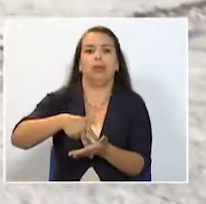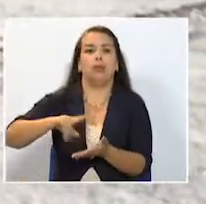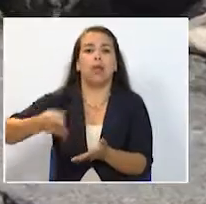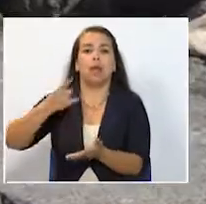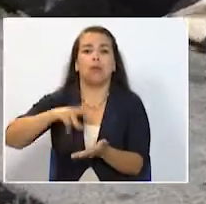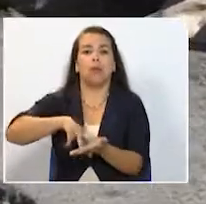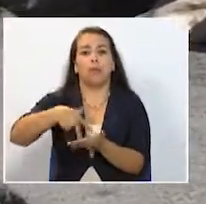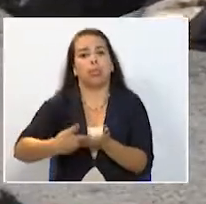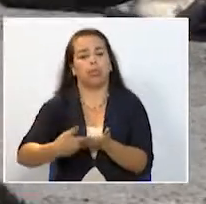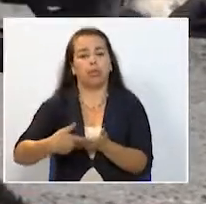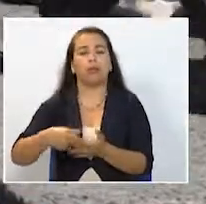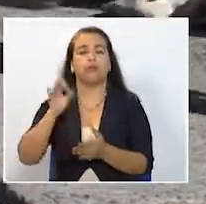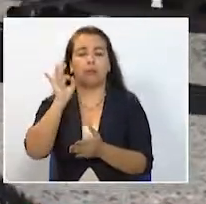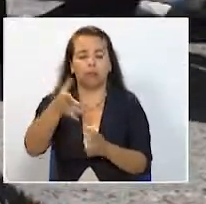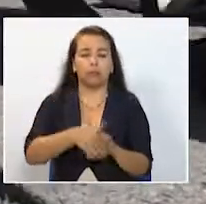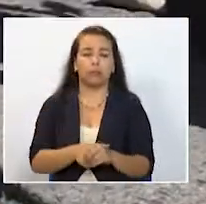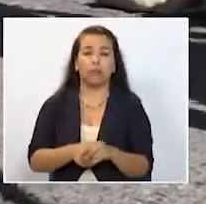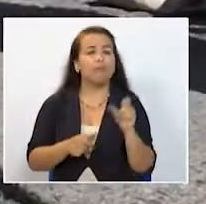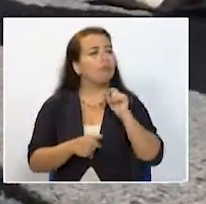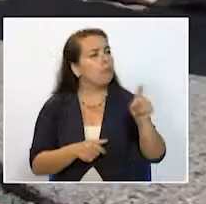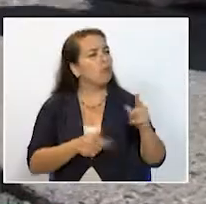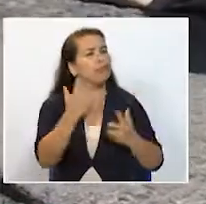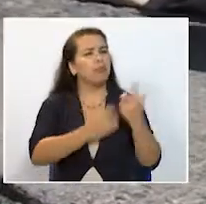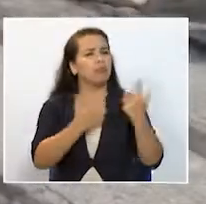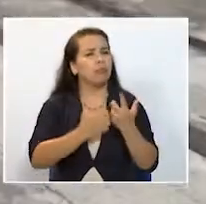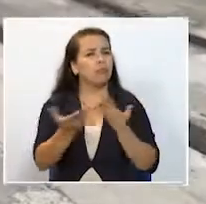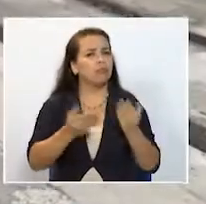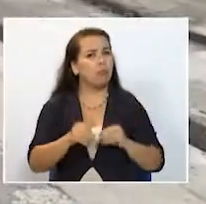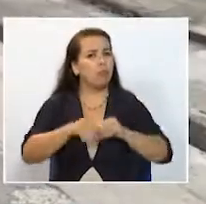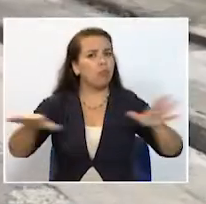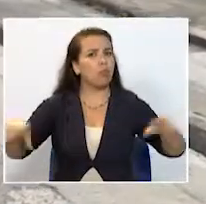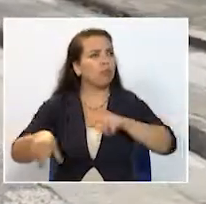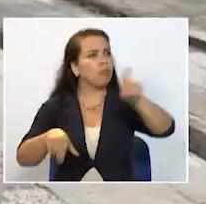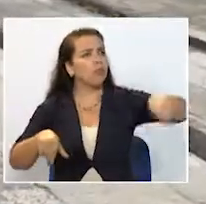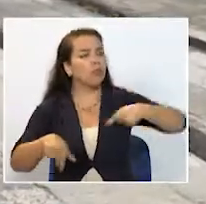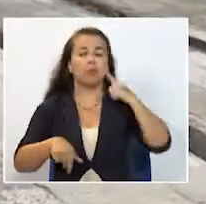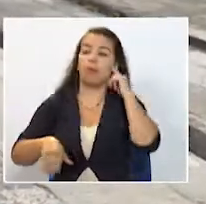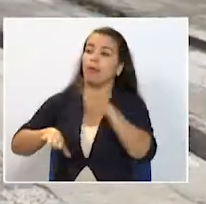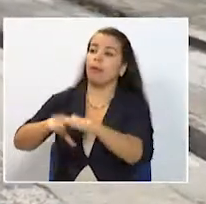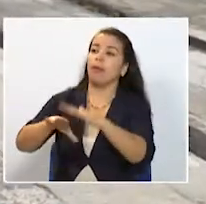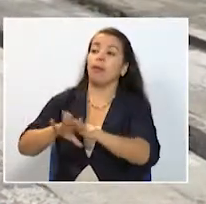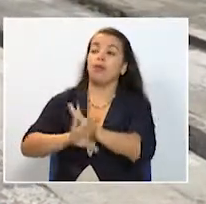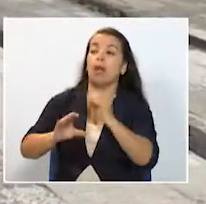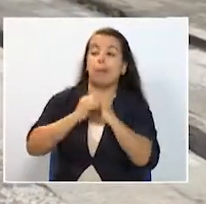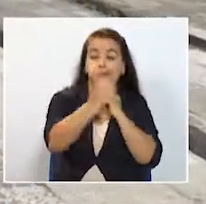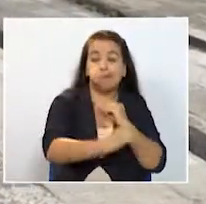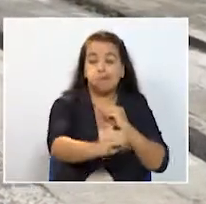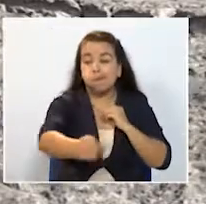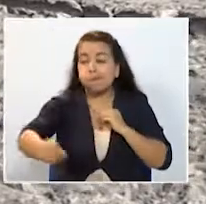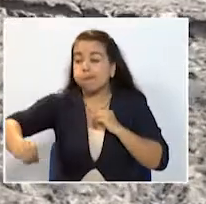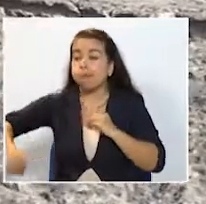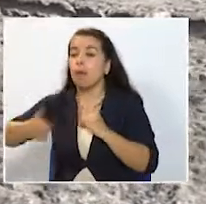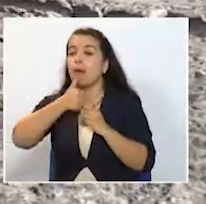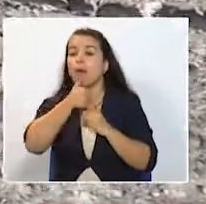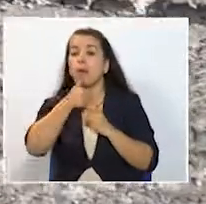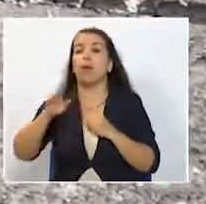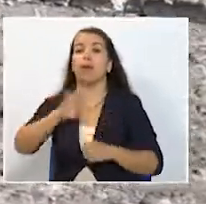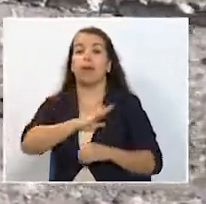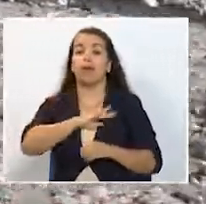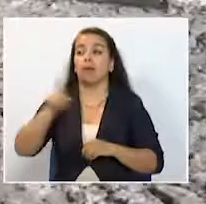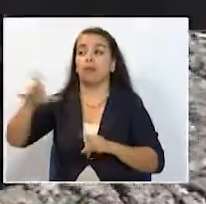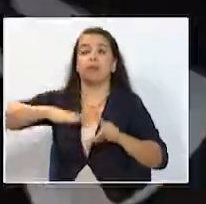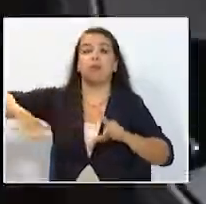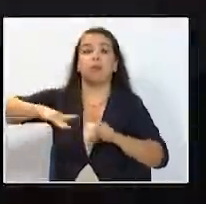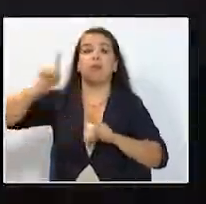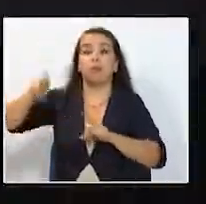piernita Al consultar con la empresa de servicios públicos Serviciudad la entidad manifestó que luego del reemplazo de la red de alcantarillado la alcaldía Dos Quebradas